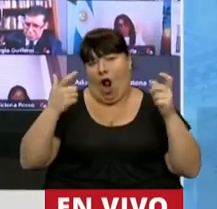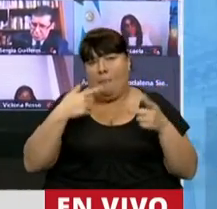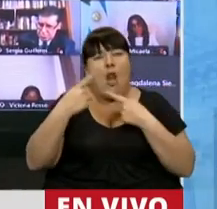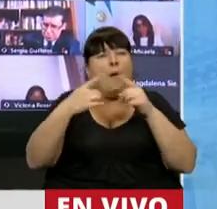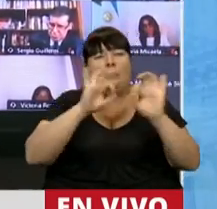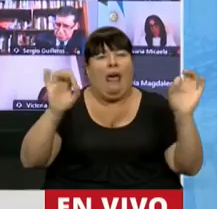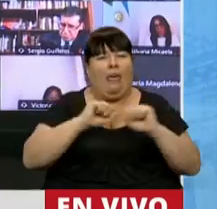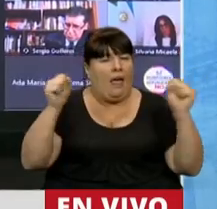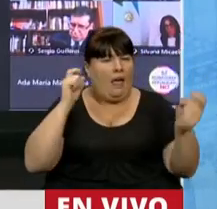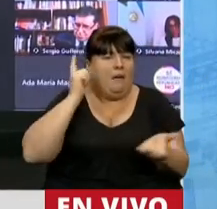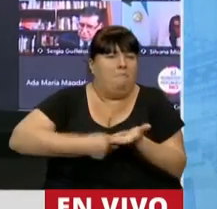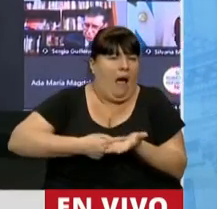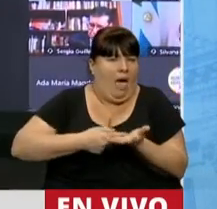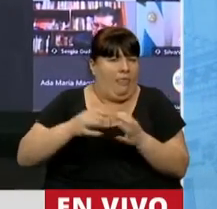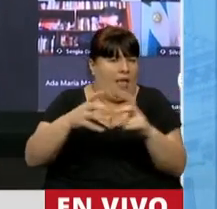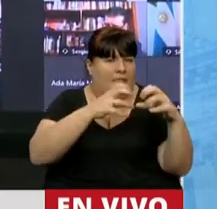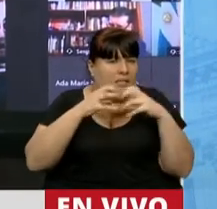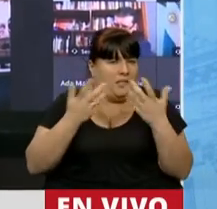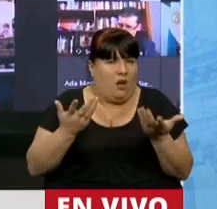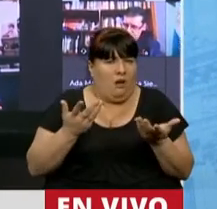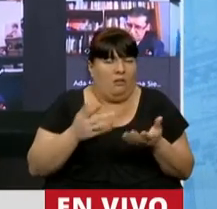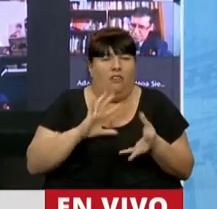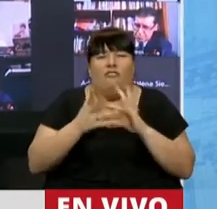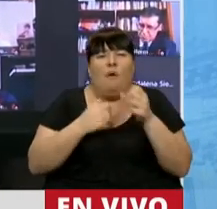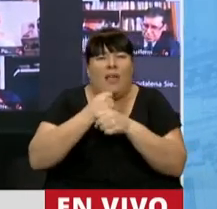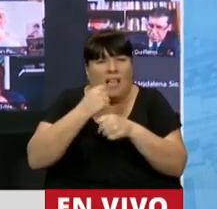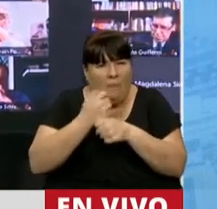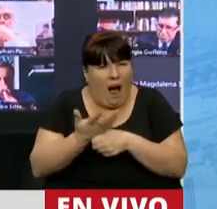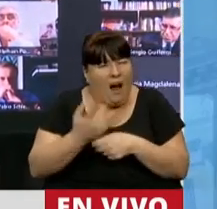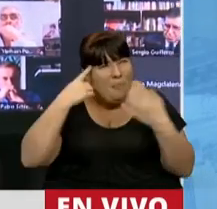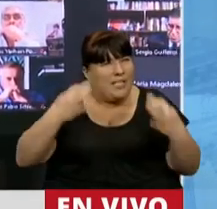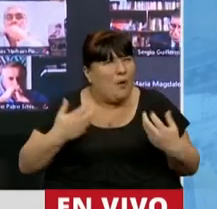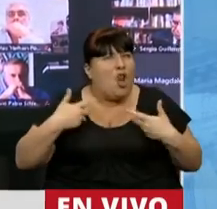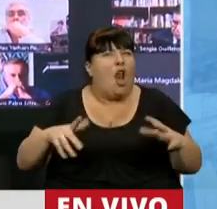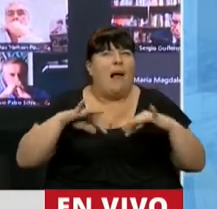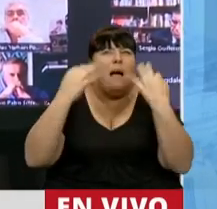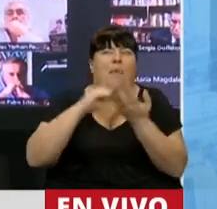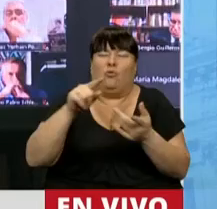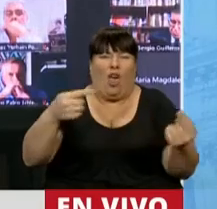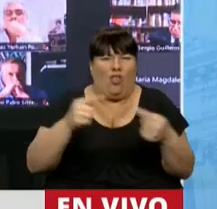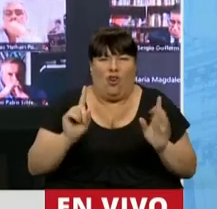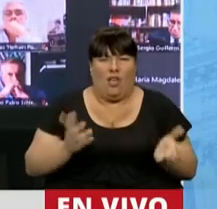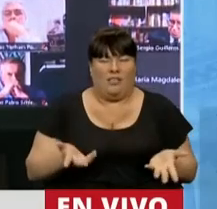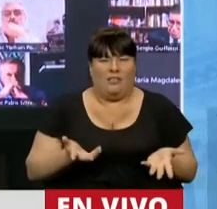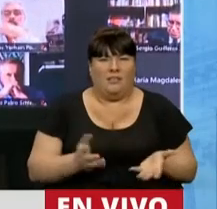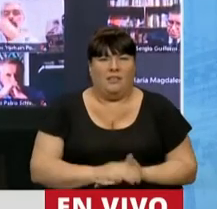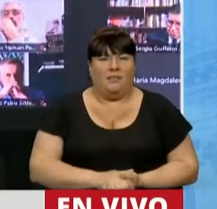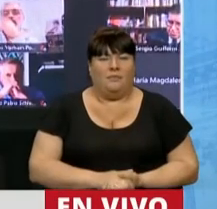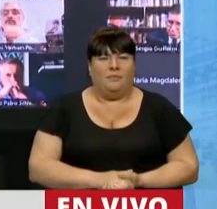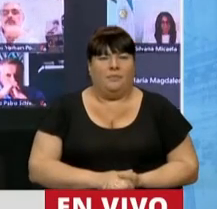inconsulta y absolutamente reñida con cualquier funcionamiento sensato y normal de una Cámara de Diputados de la Nación Argentina.